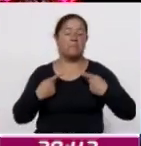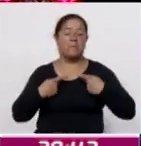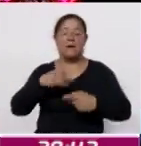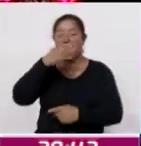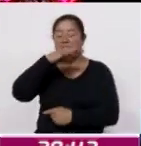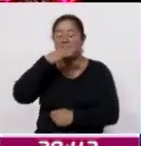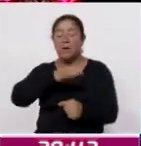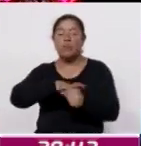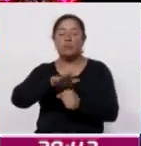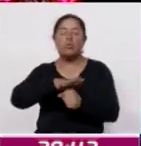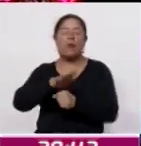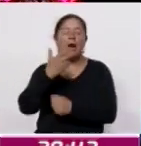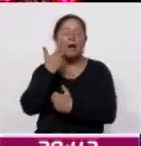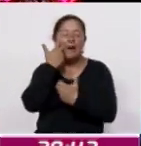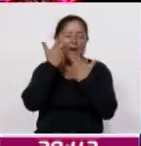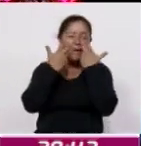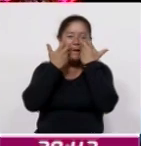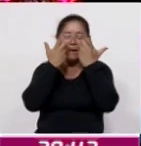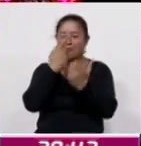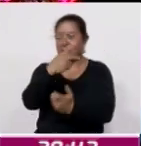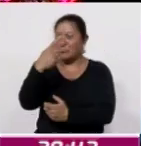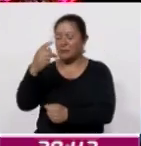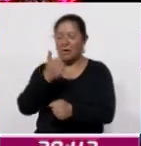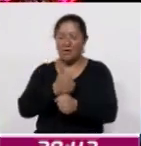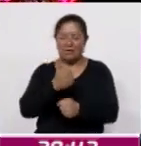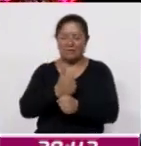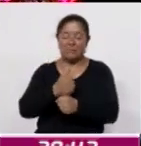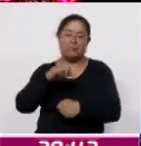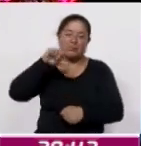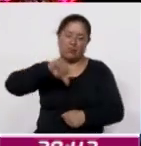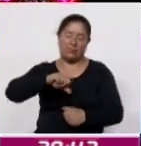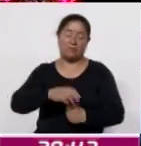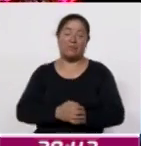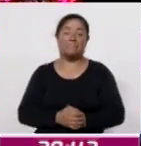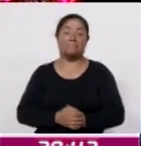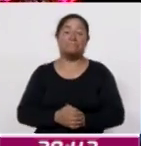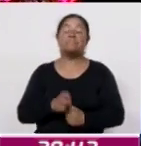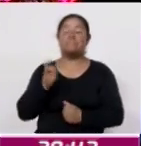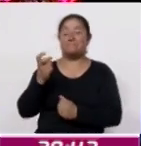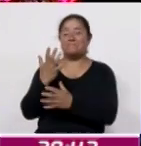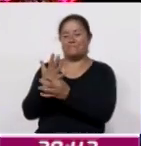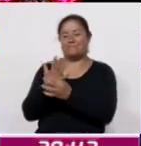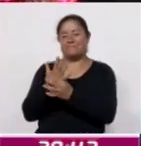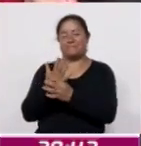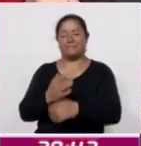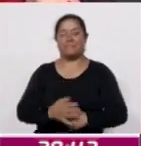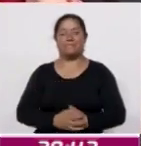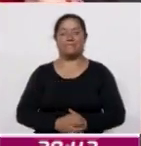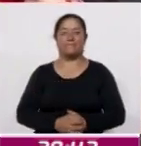festejan o consienten a sus abuelitos en este día. Y esto fue lo que nos compartieron.